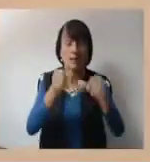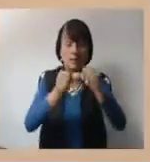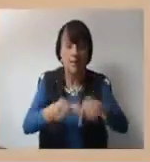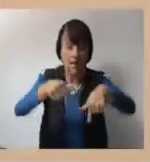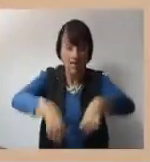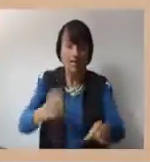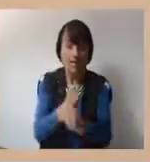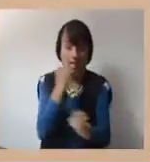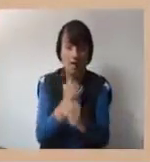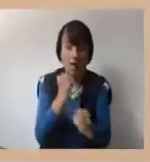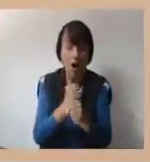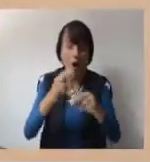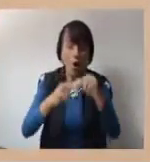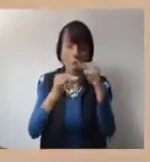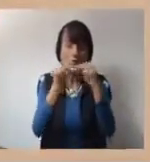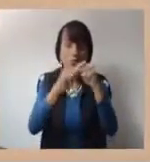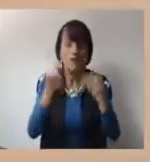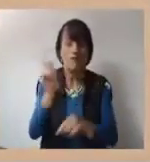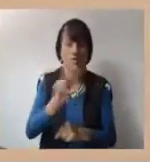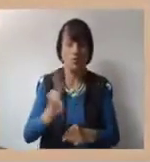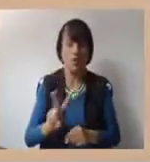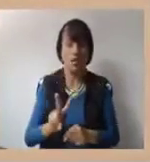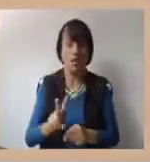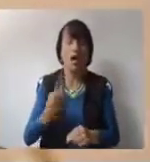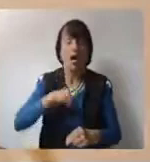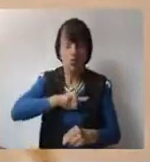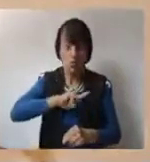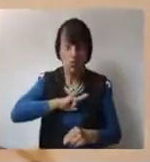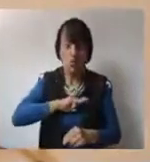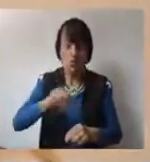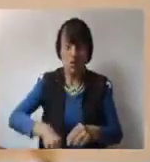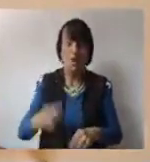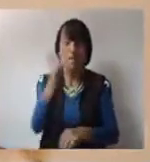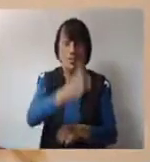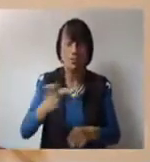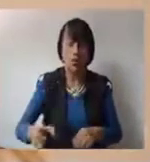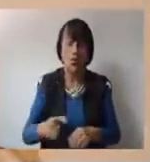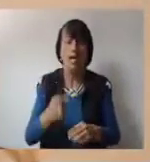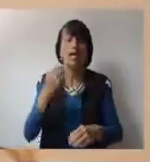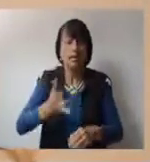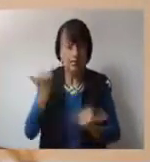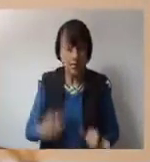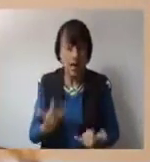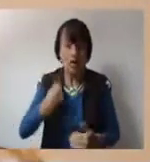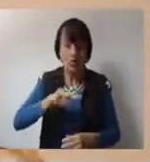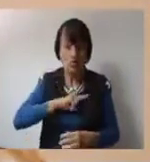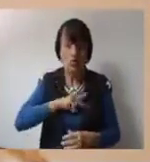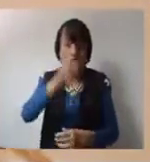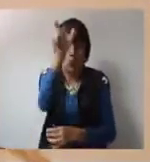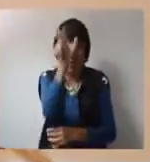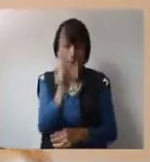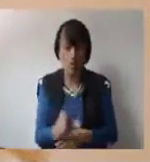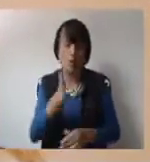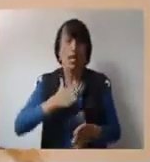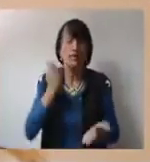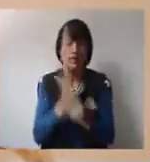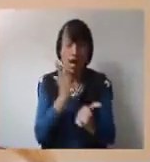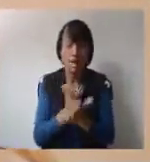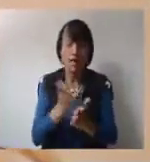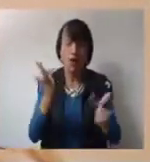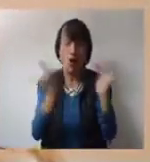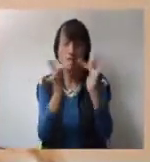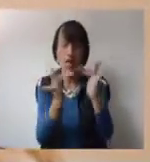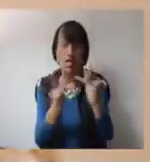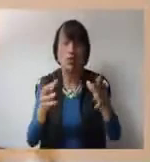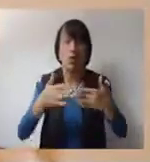pido a quienes se quedan acá que trabajen por construir ese país que sueñan. A nosotros como personal de la gobernación nos sirve, ya que nosotros somos personas